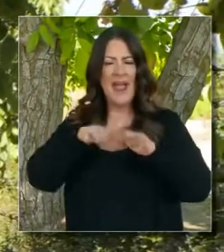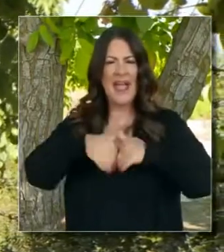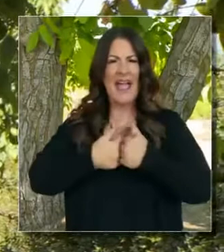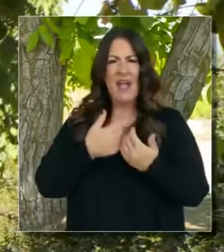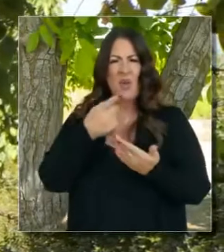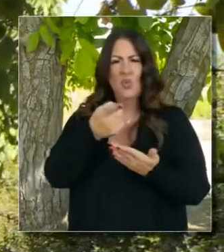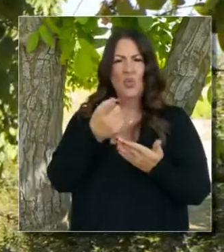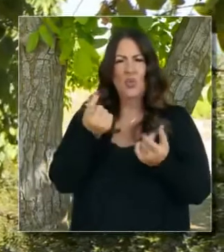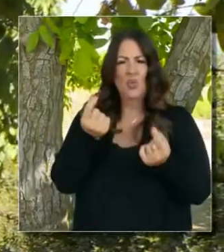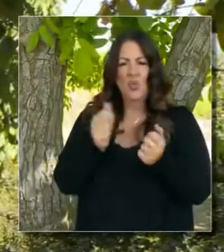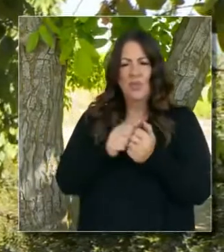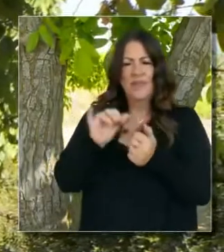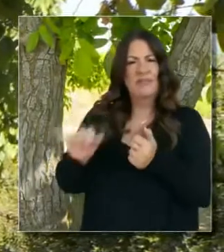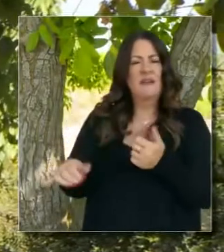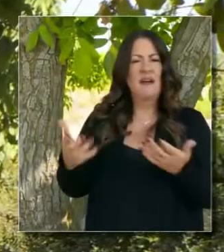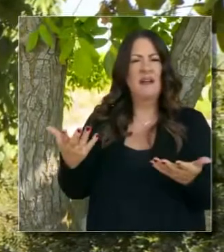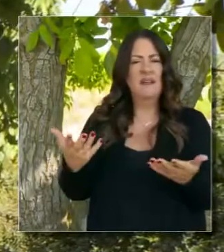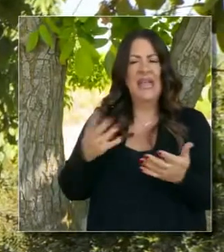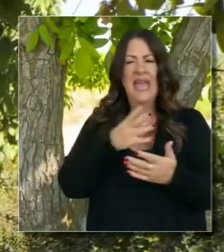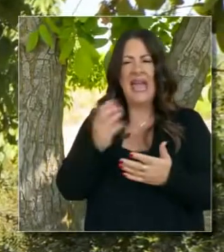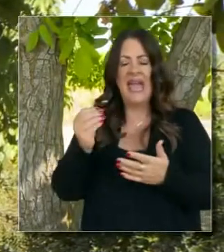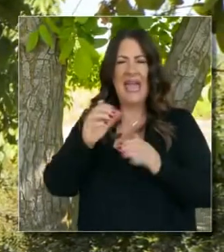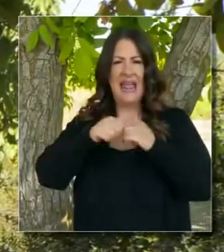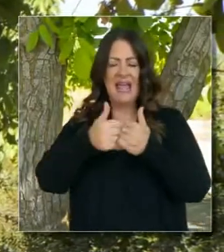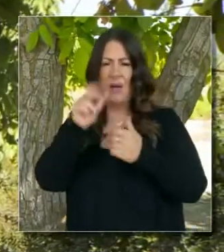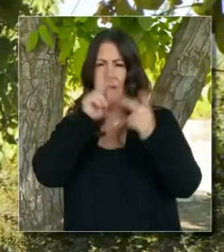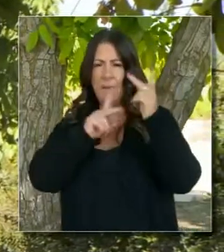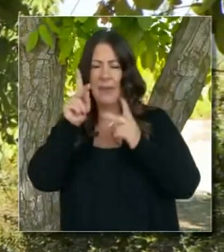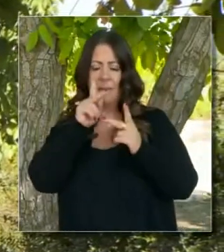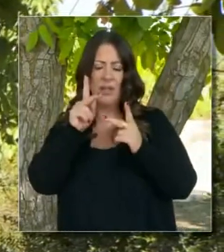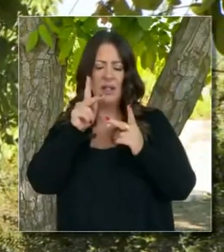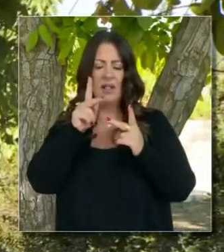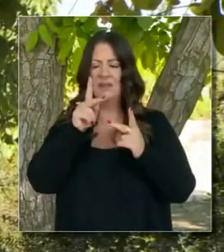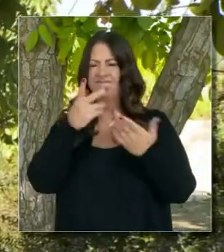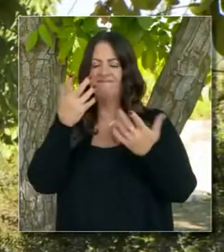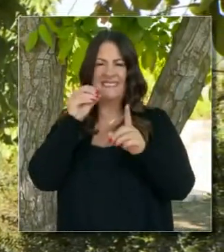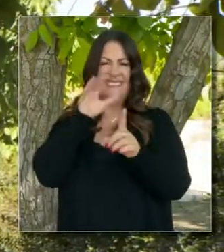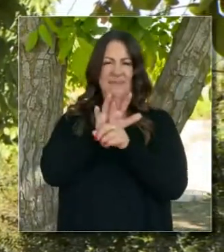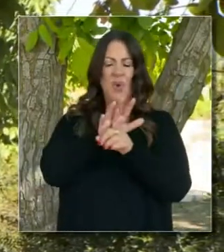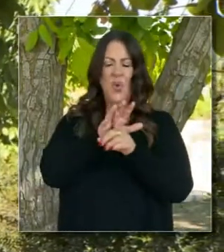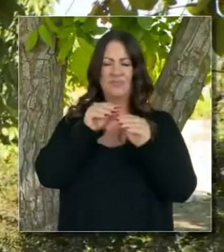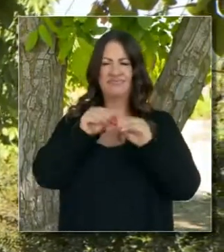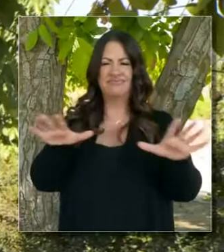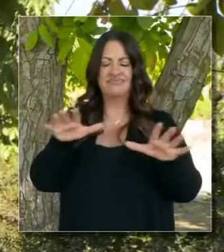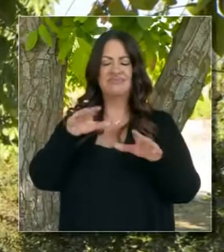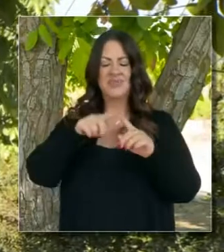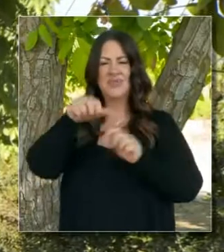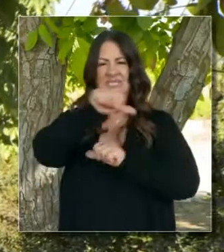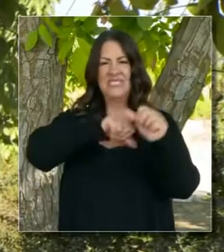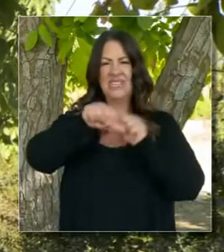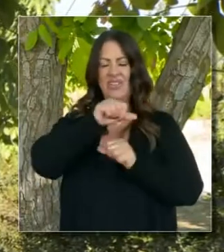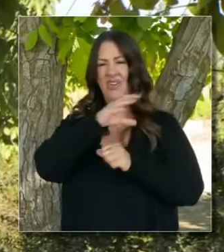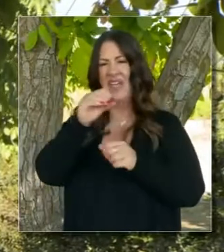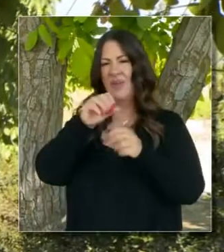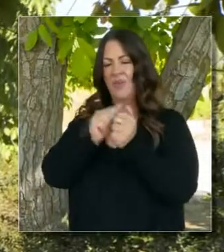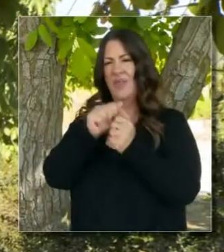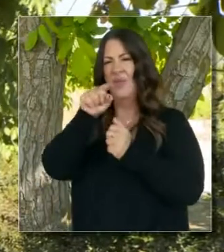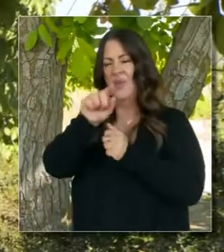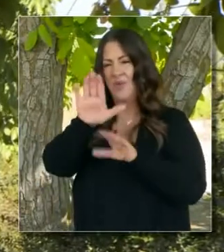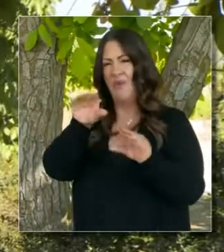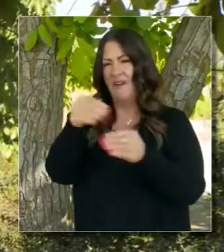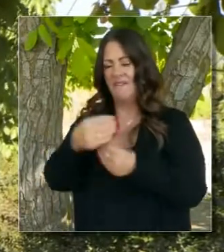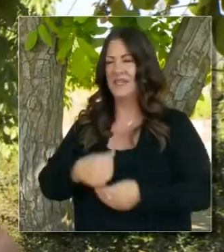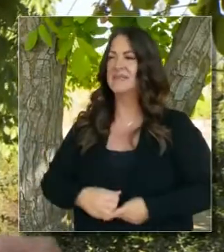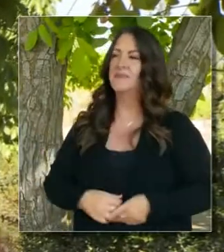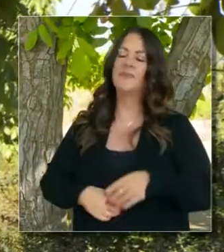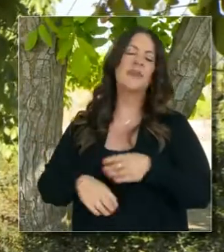ABC, ¿cómo está lidiando usted con esos casos? ¿Cuántas personas fueron expuestas? ¿Están aislados? Ambos individuos